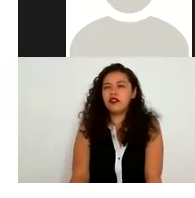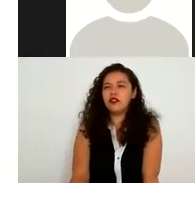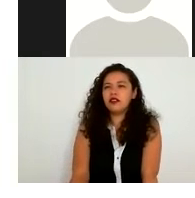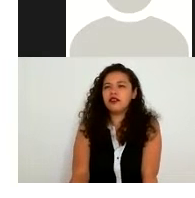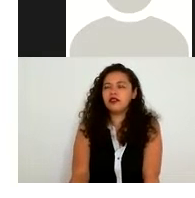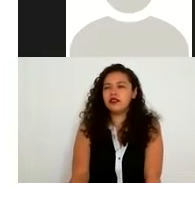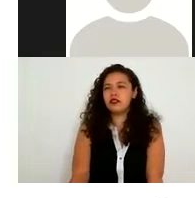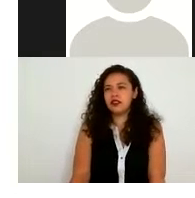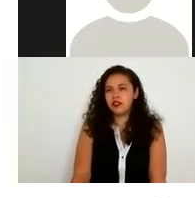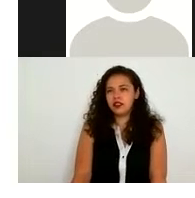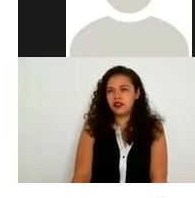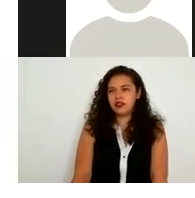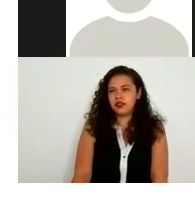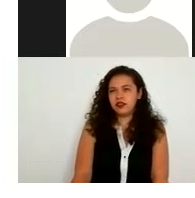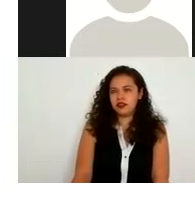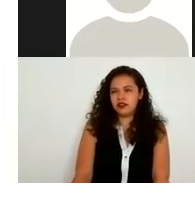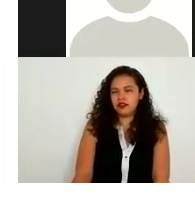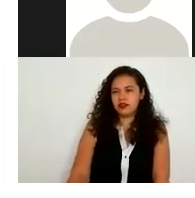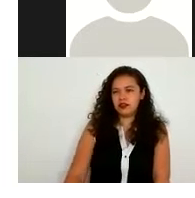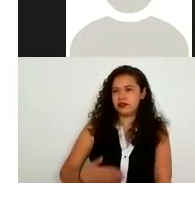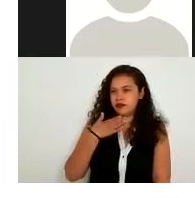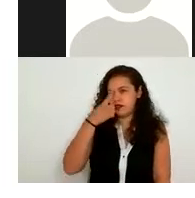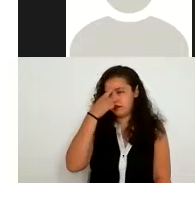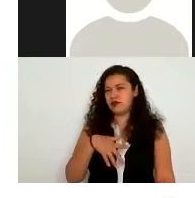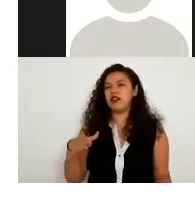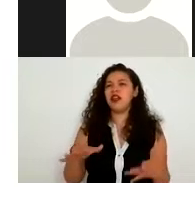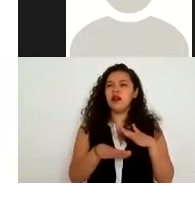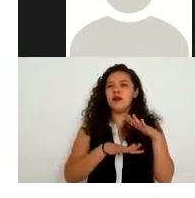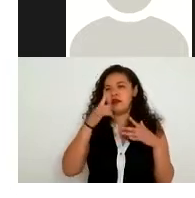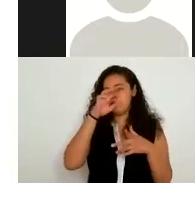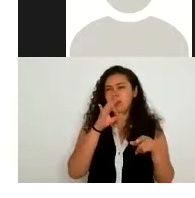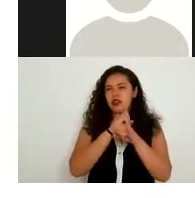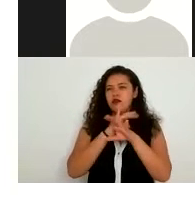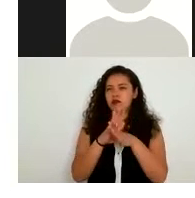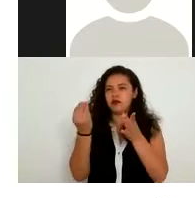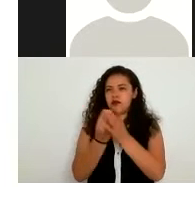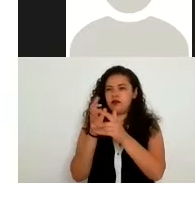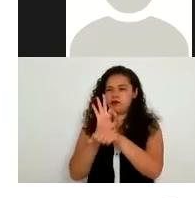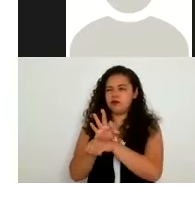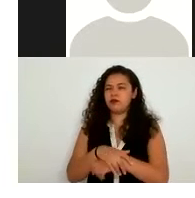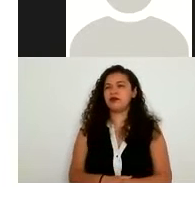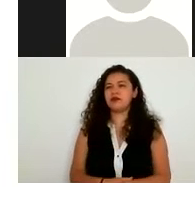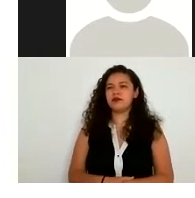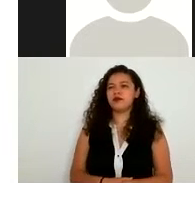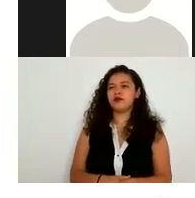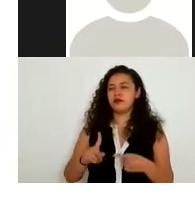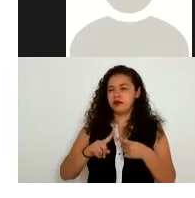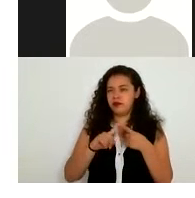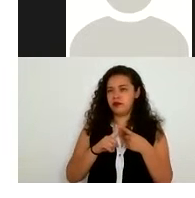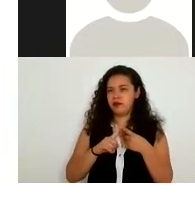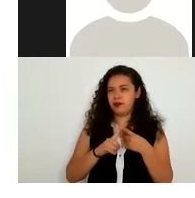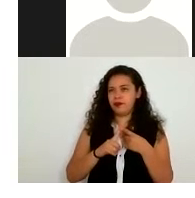muy bien en cuanto a los principios de protección de datos personales bueno el primer principio que vamos a ver es el de licitud